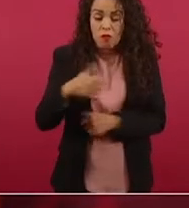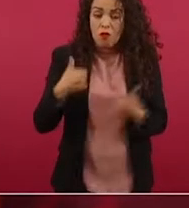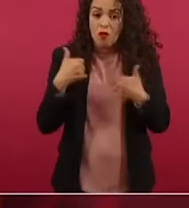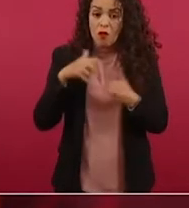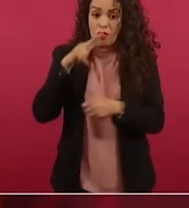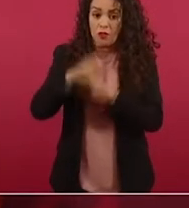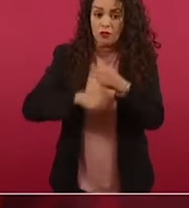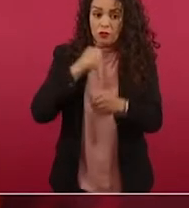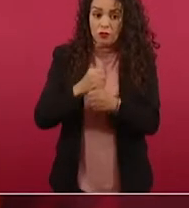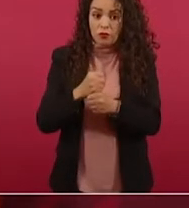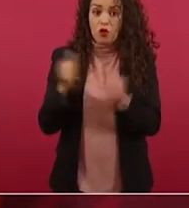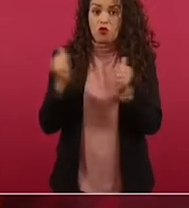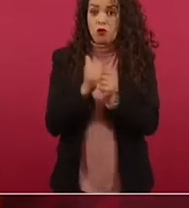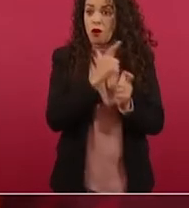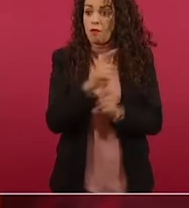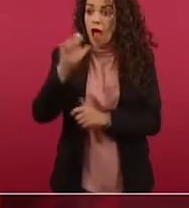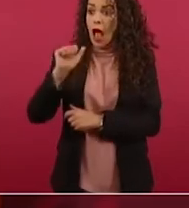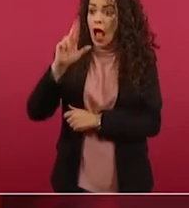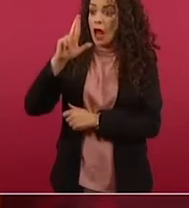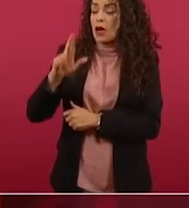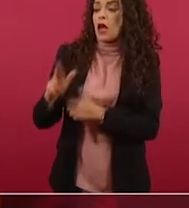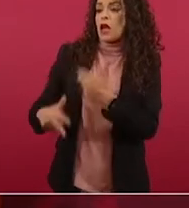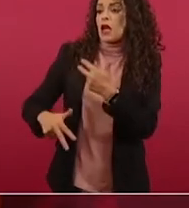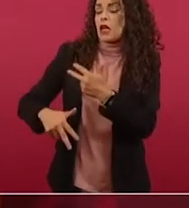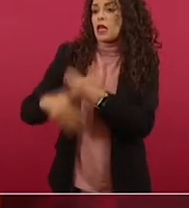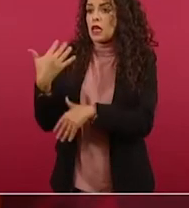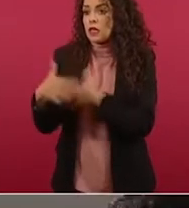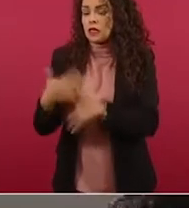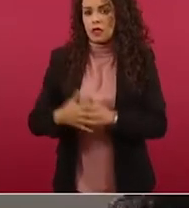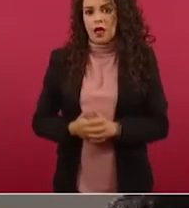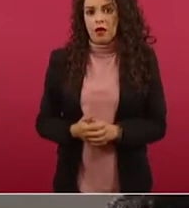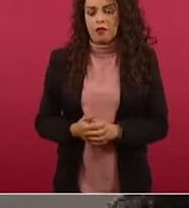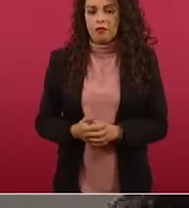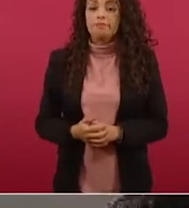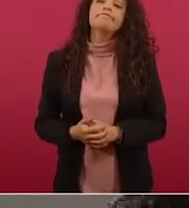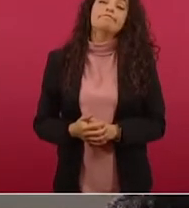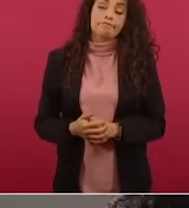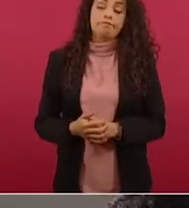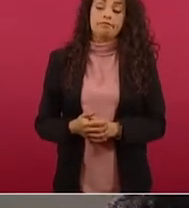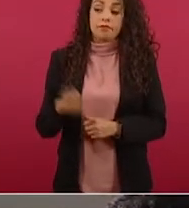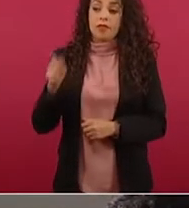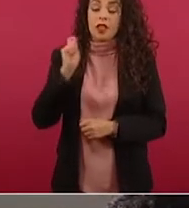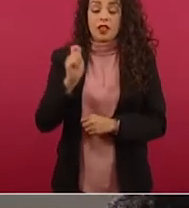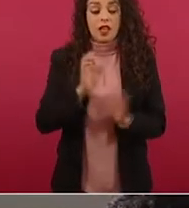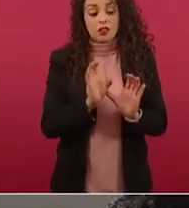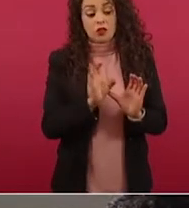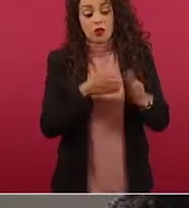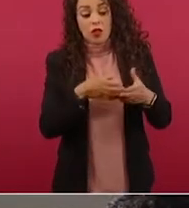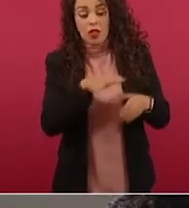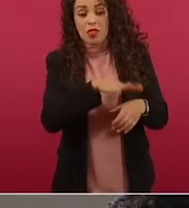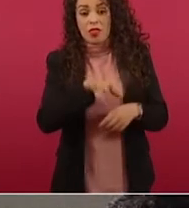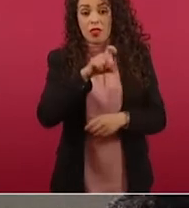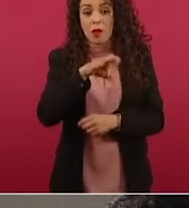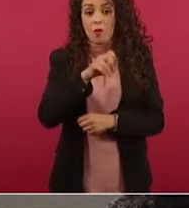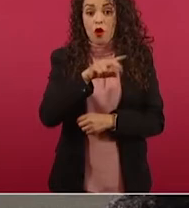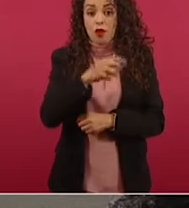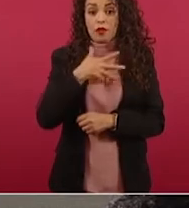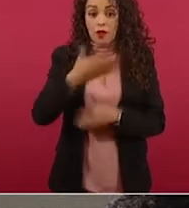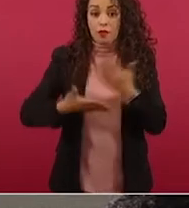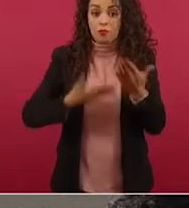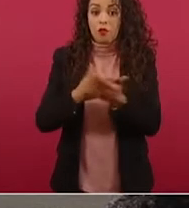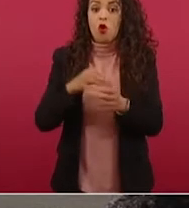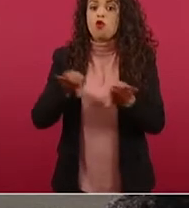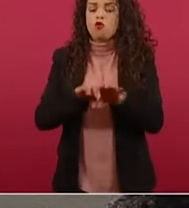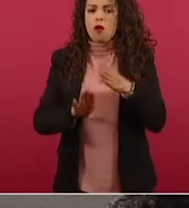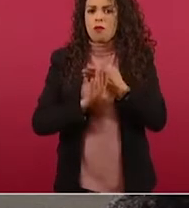con dos AR-15. Si quieres detener el crimen violento, las propuestas que tienen los demócratas no habrían impedido esto. ¿Pero